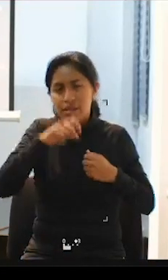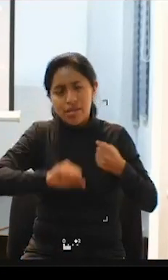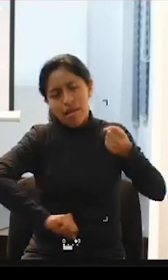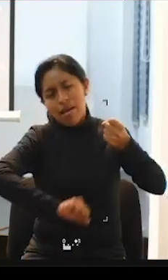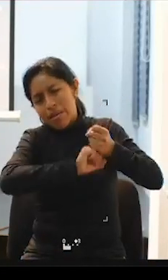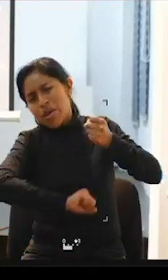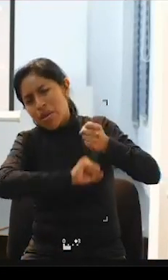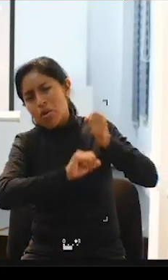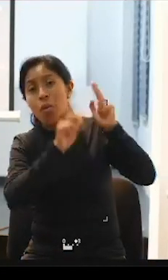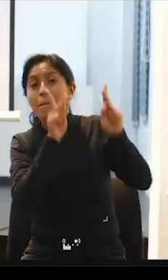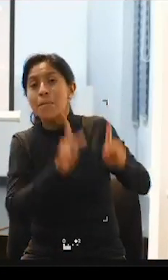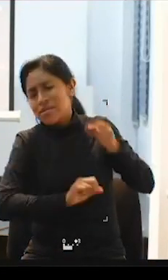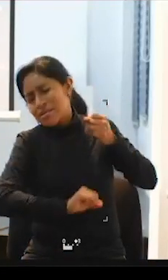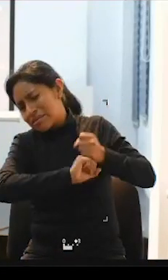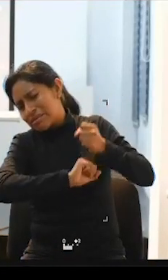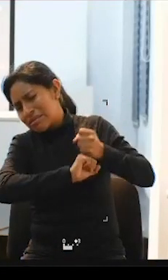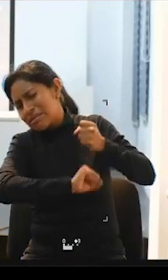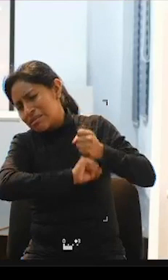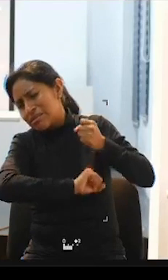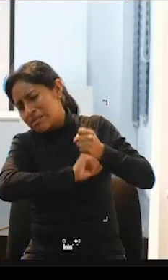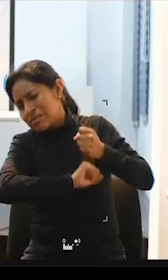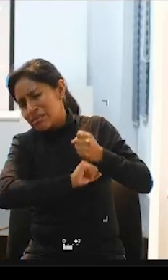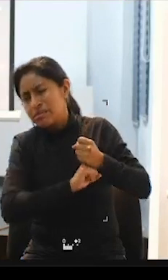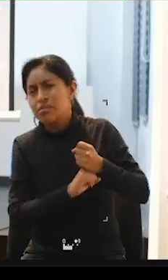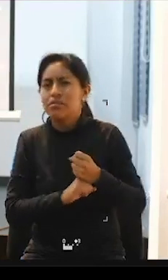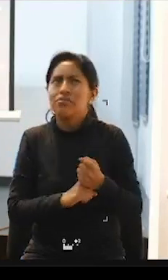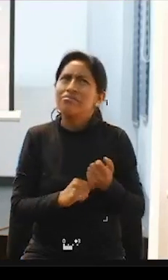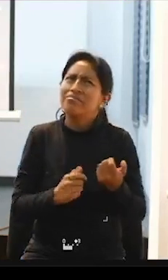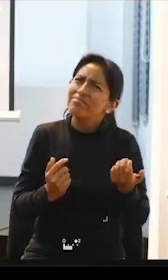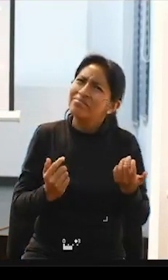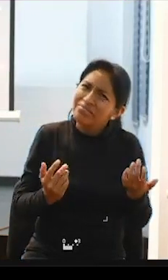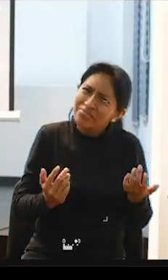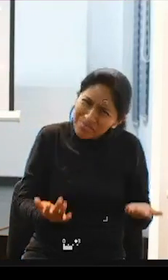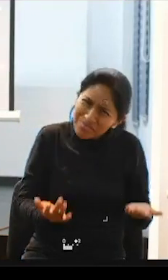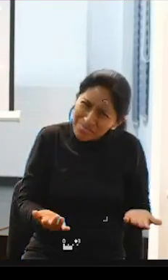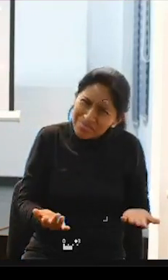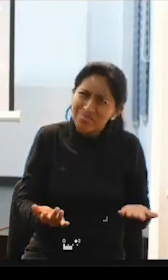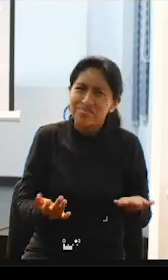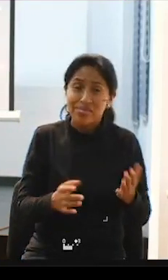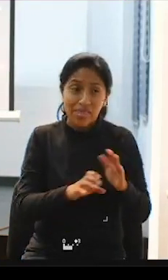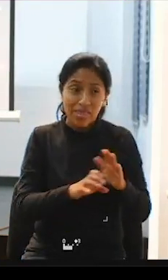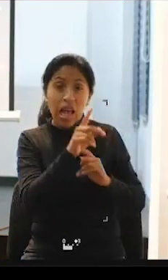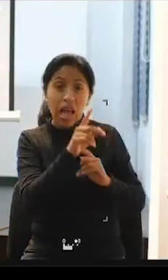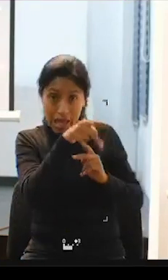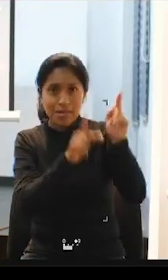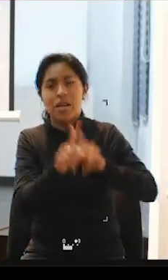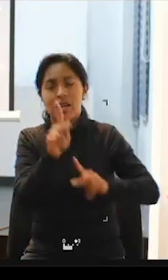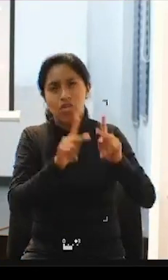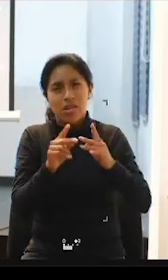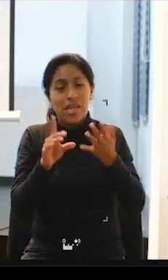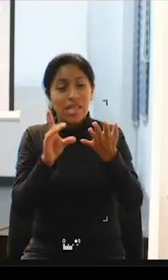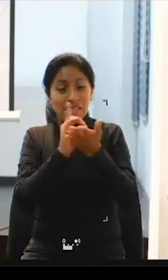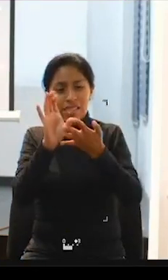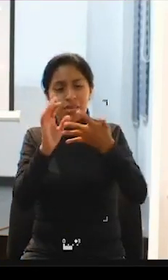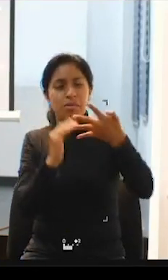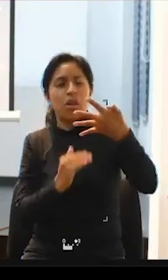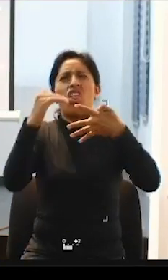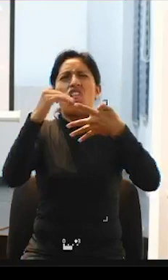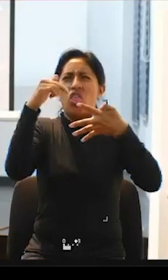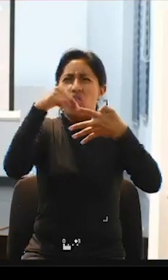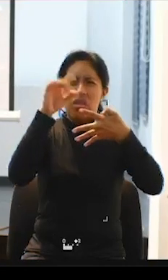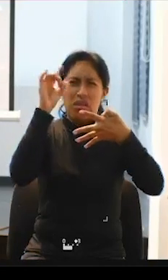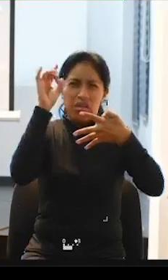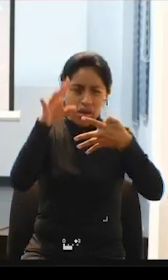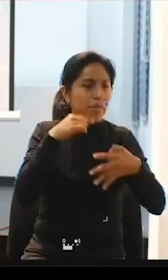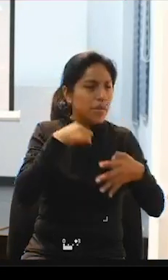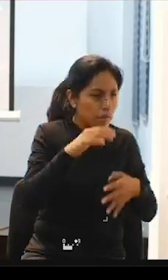de un asistente personal ¿no? entonces ese tipo de personas hemos ido buscando y esas son las condiciones en las que